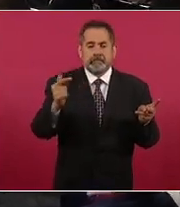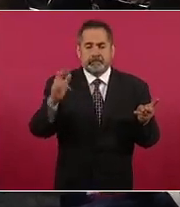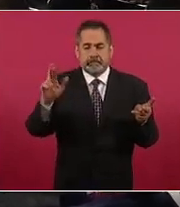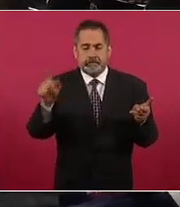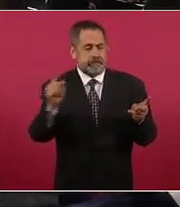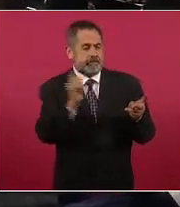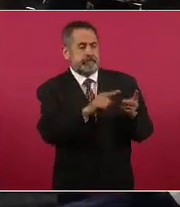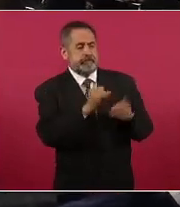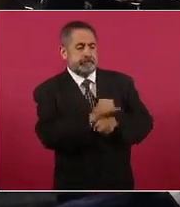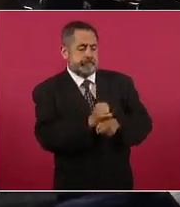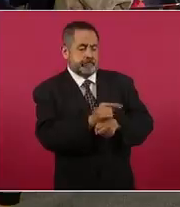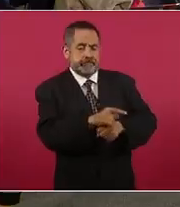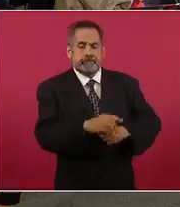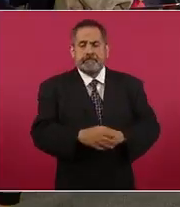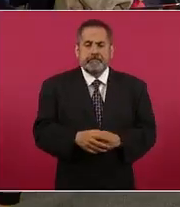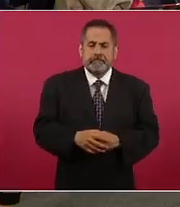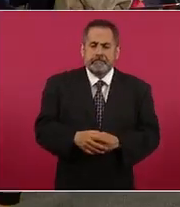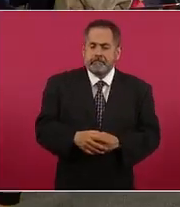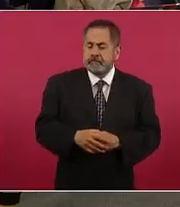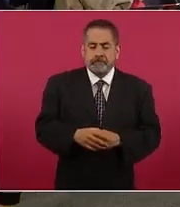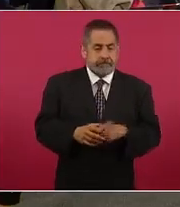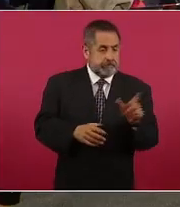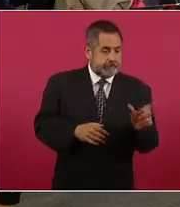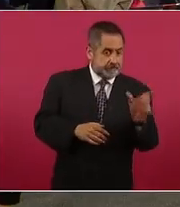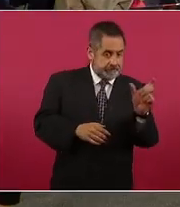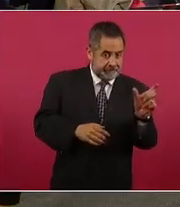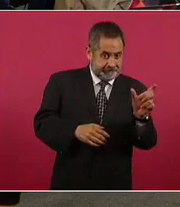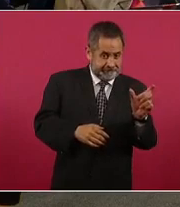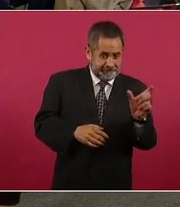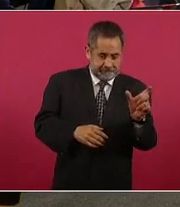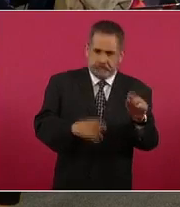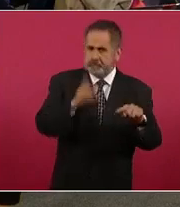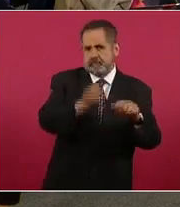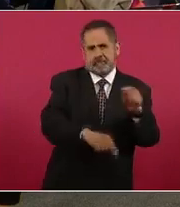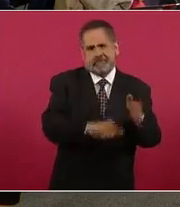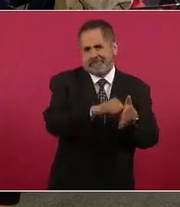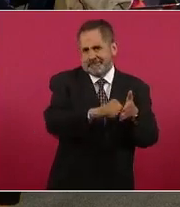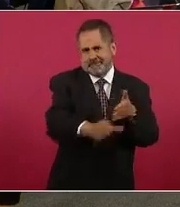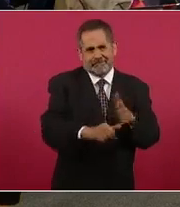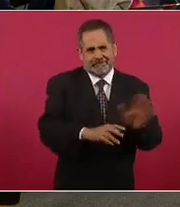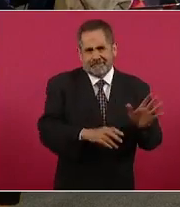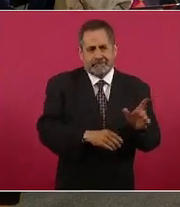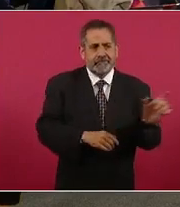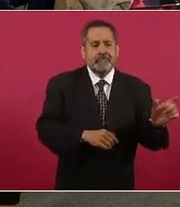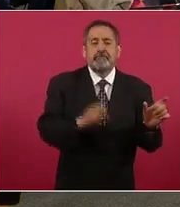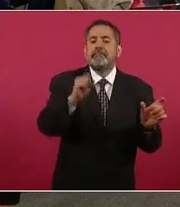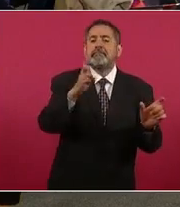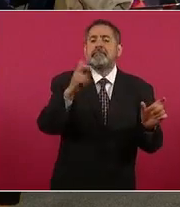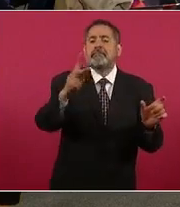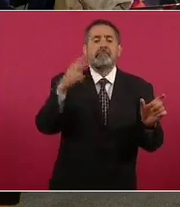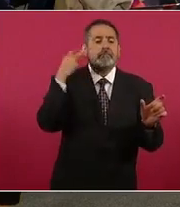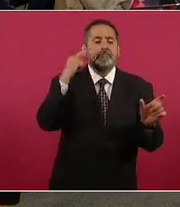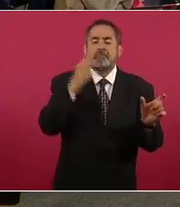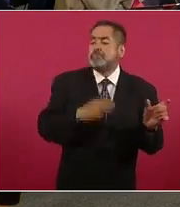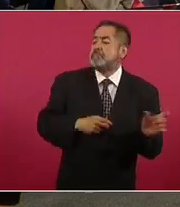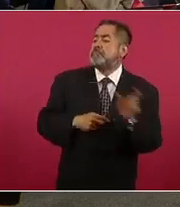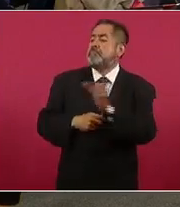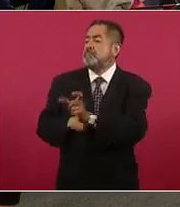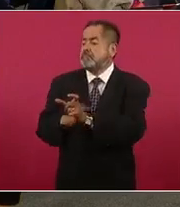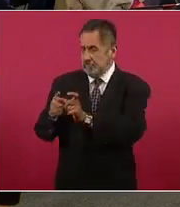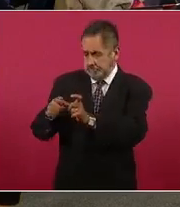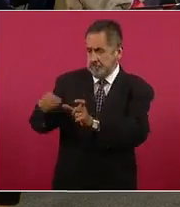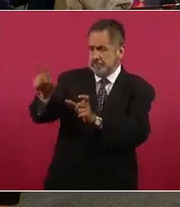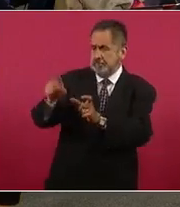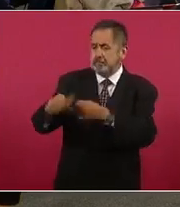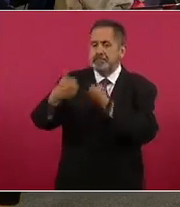otro lado, si serán anuladas estas cédulas otorgadas por esta CEP de Veracruz para terminar con estas